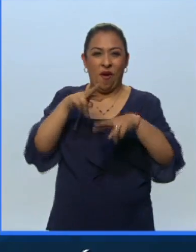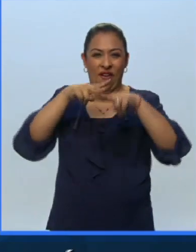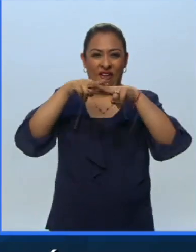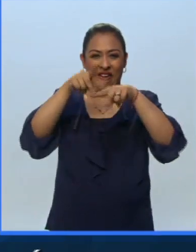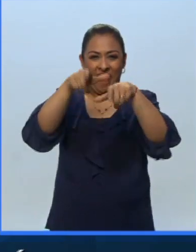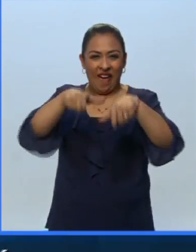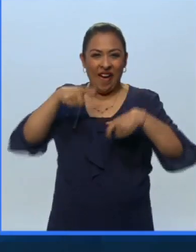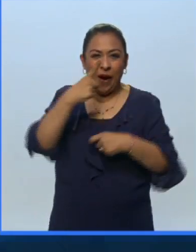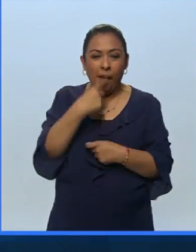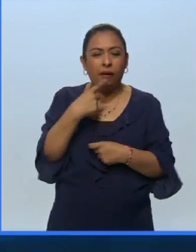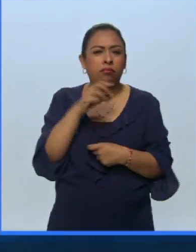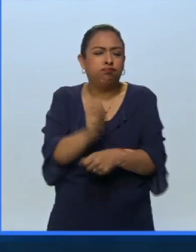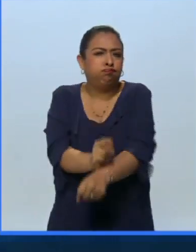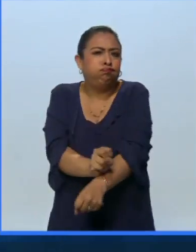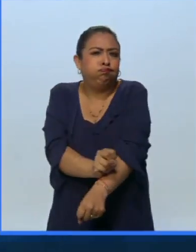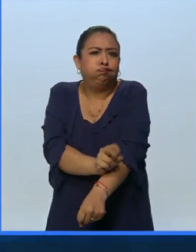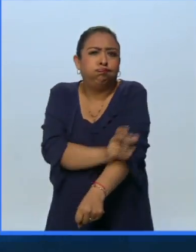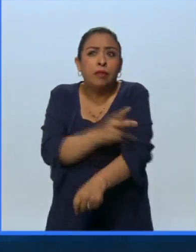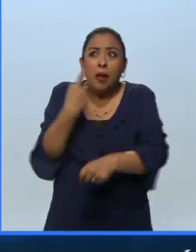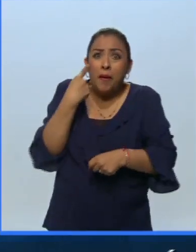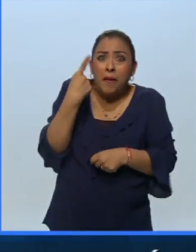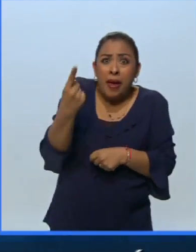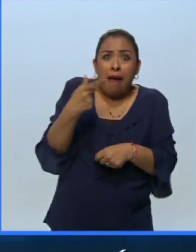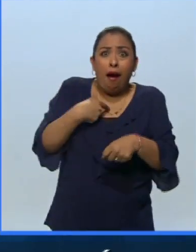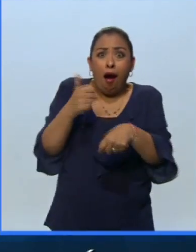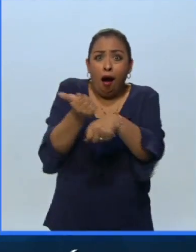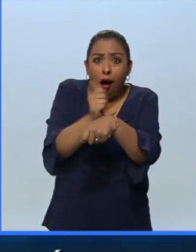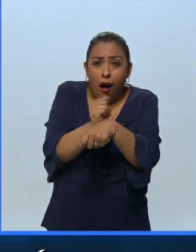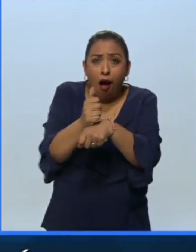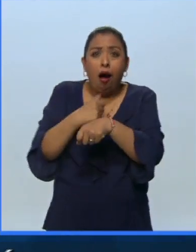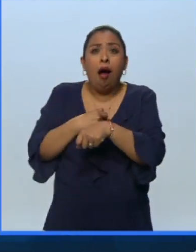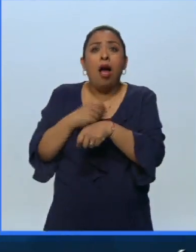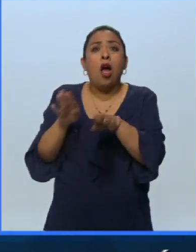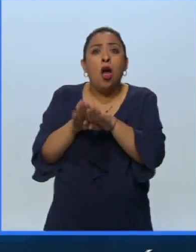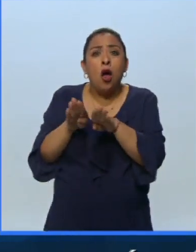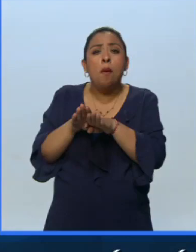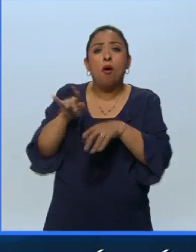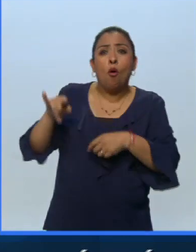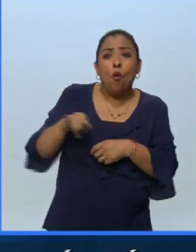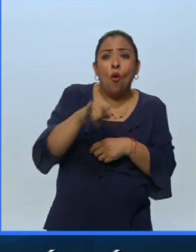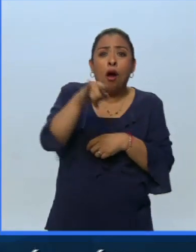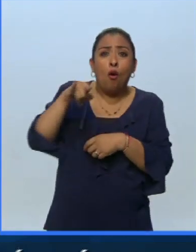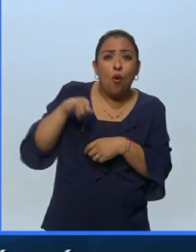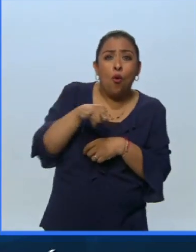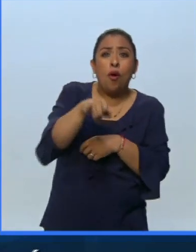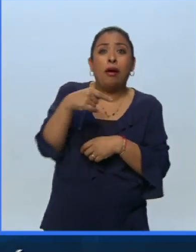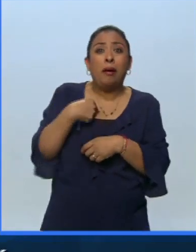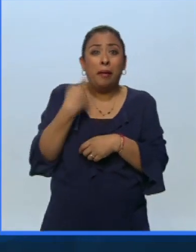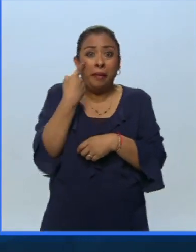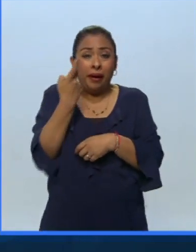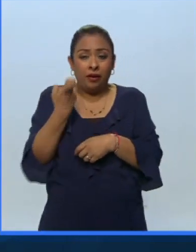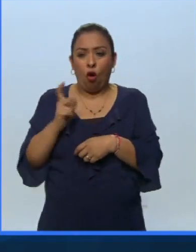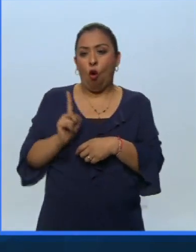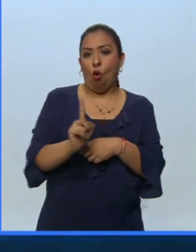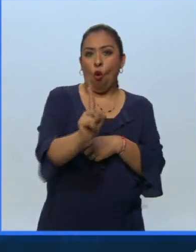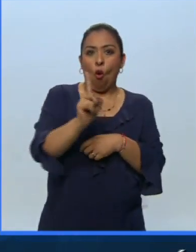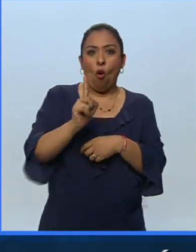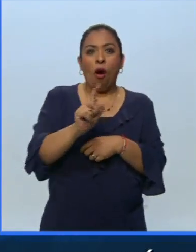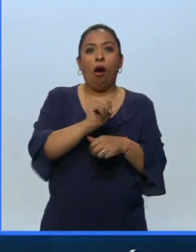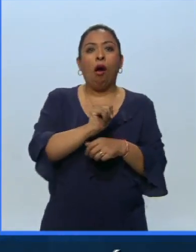la emoción es muy grande de ver a sus artistas transportarse, transportarse, transcurrir pues estos momentos hacia